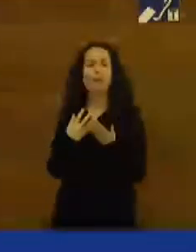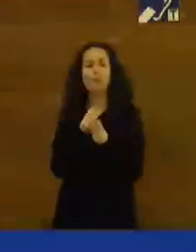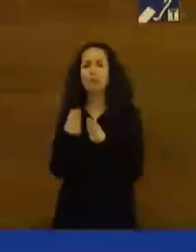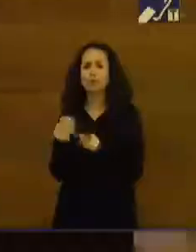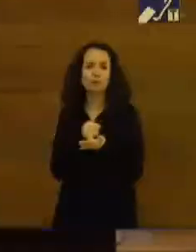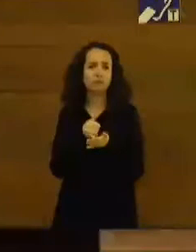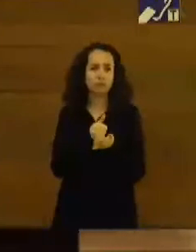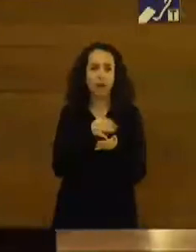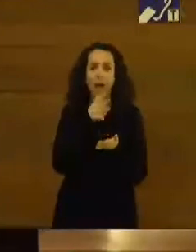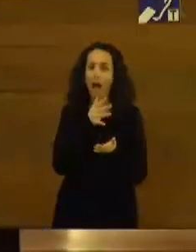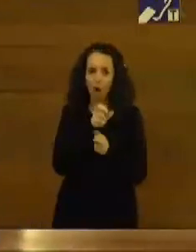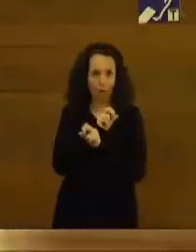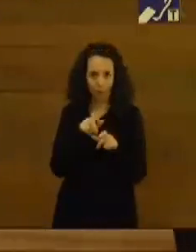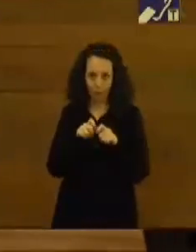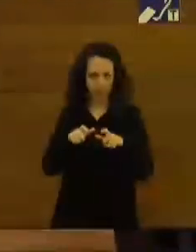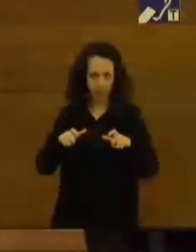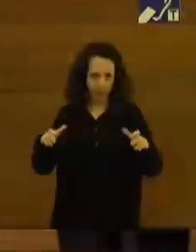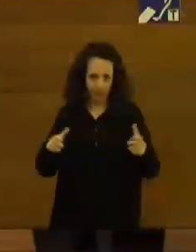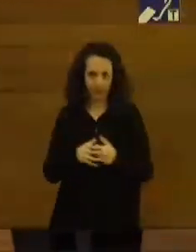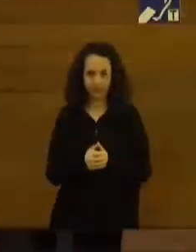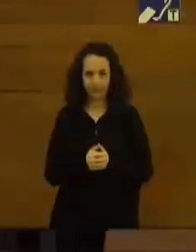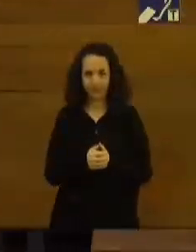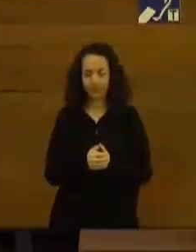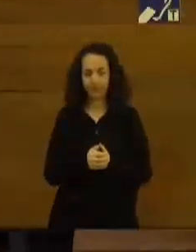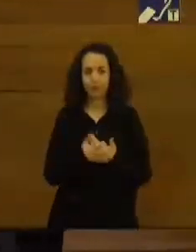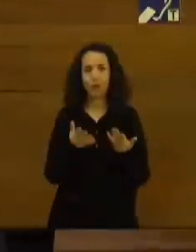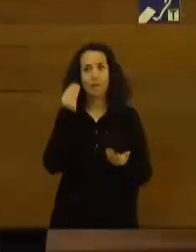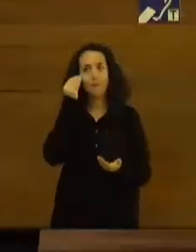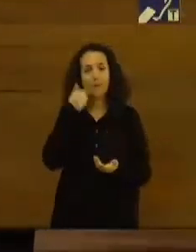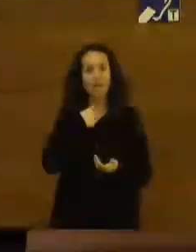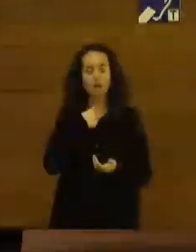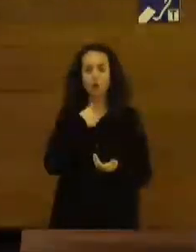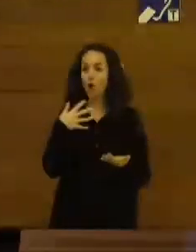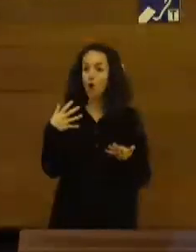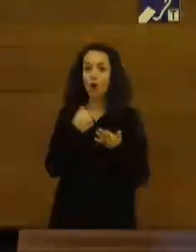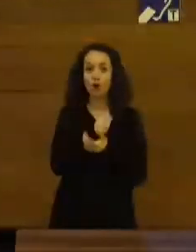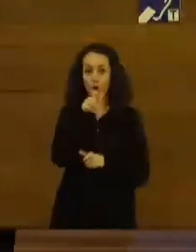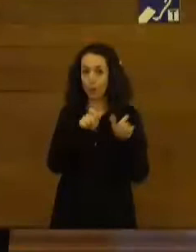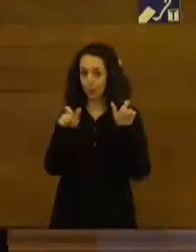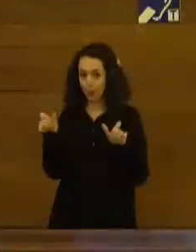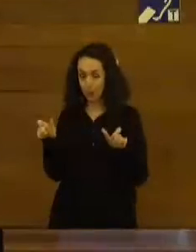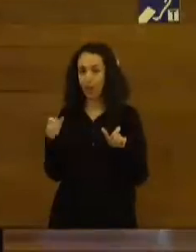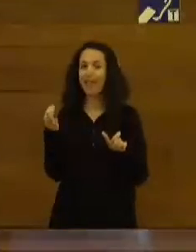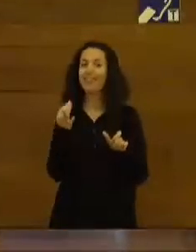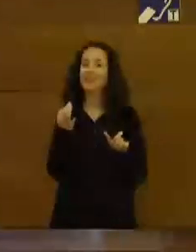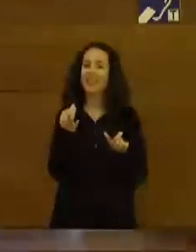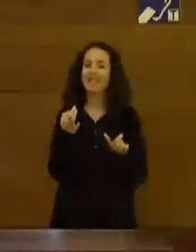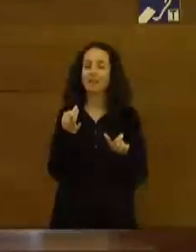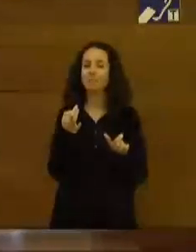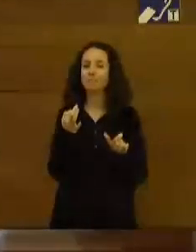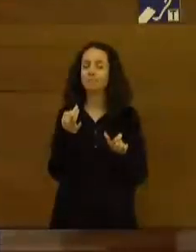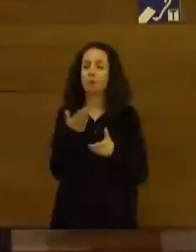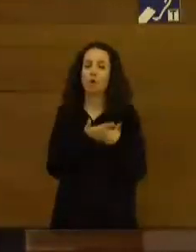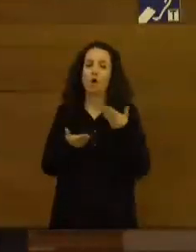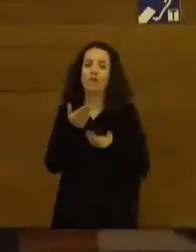y ahora, pues, se está viendo más, ¿no? Y yo creo que todos tendríamos que hacer una conjura, ¿no? Para